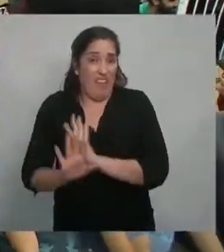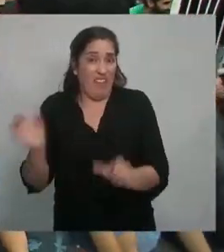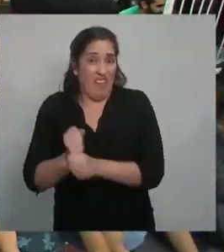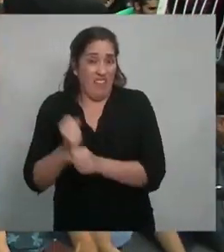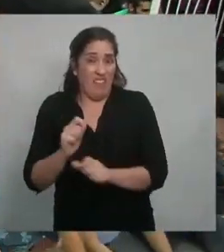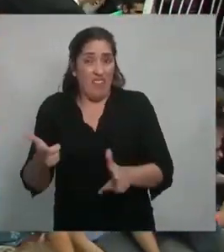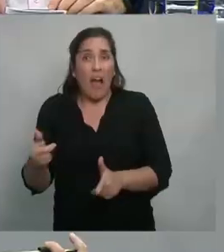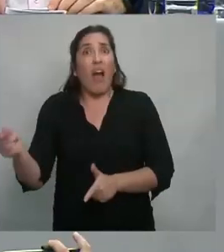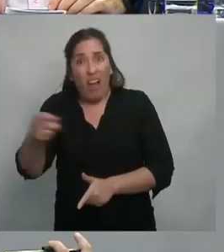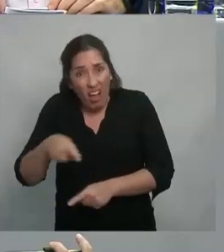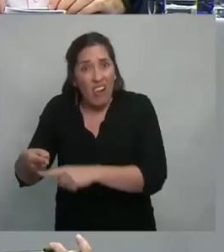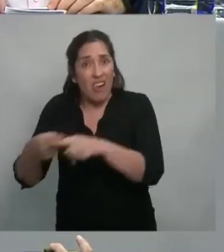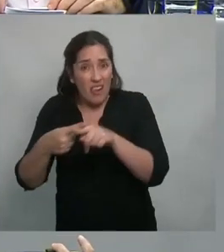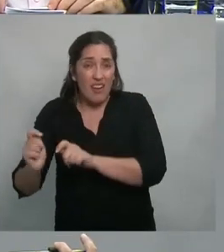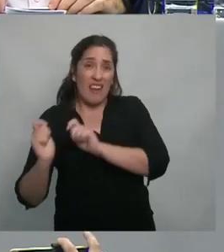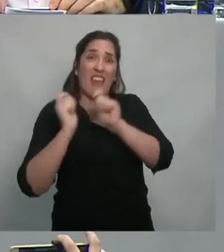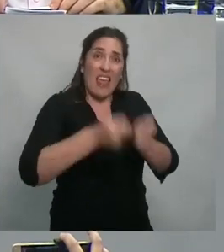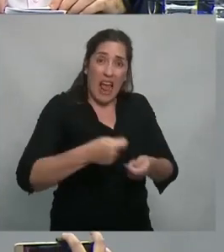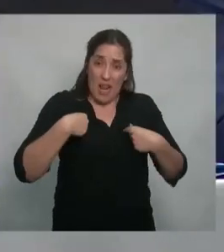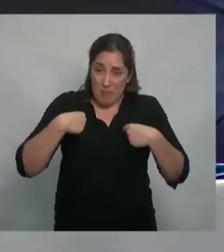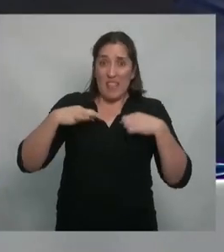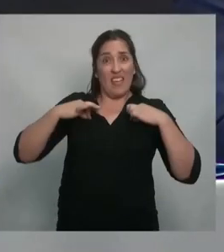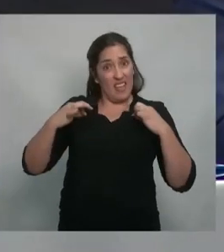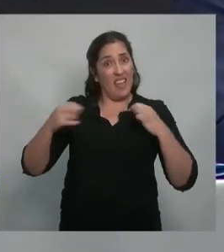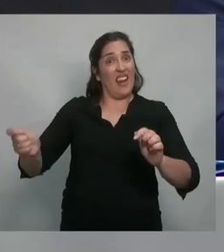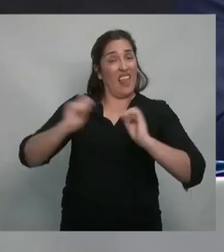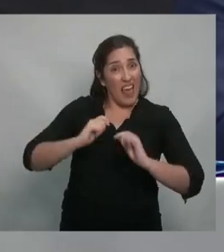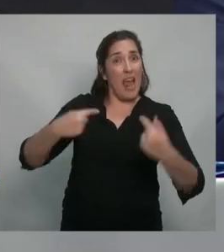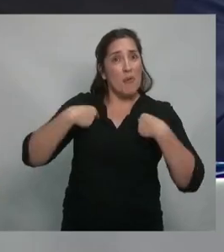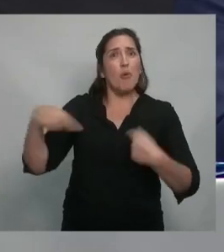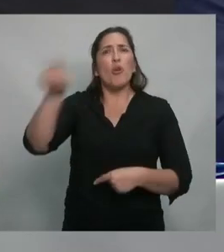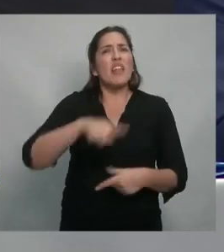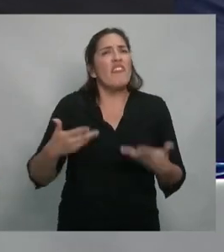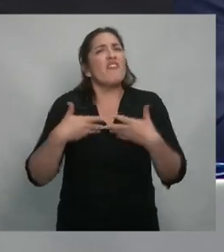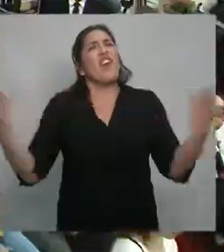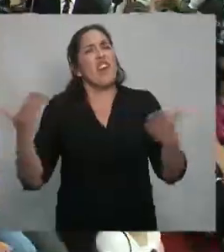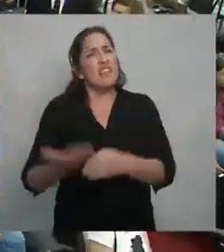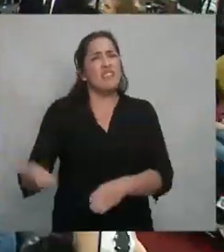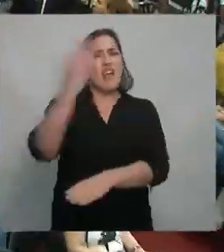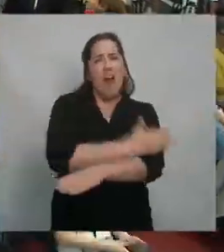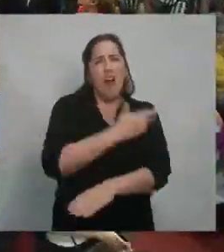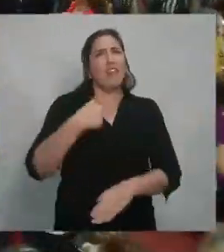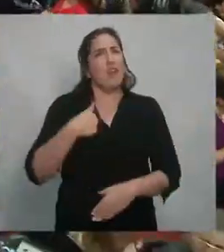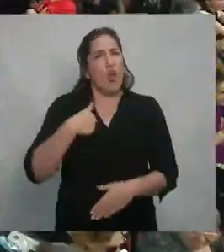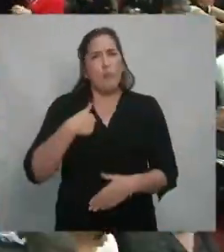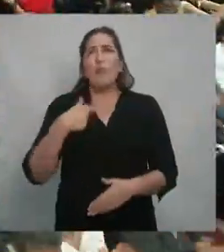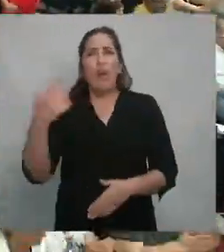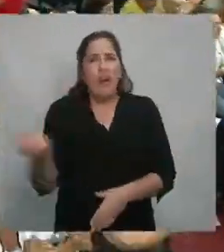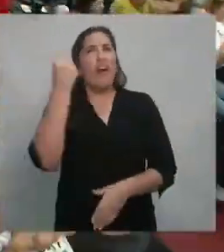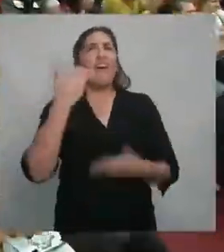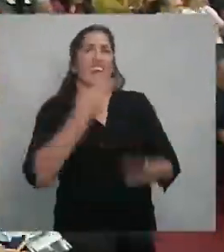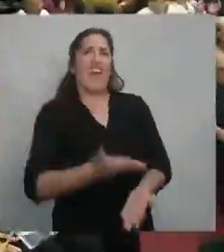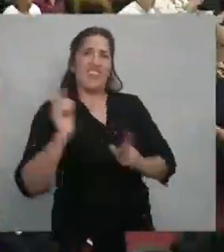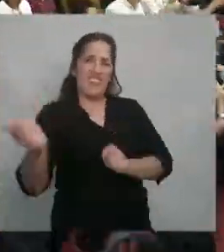juntaban plata y me mandaban de regalo esta camisa porque dicen que habían sido muy felices conmigo y que habían tenido trabajo